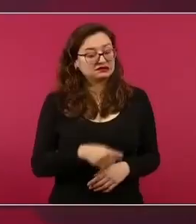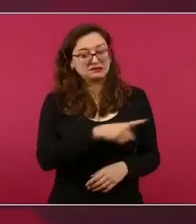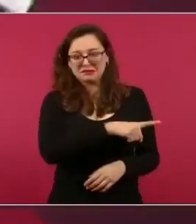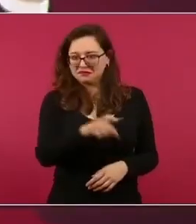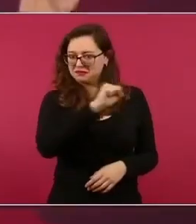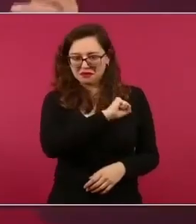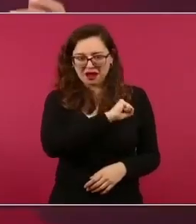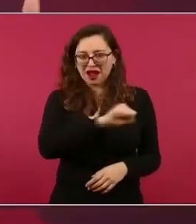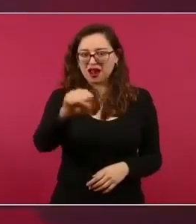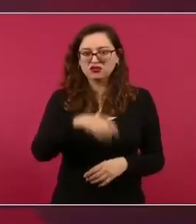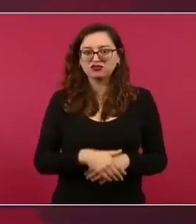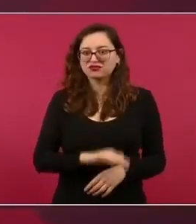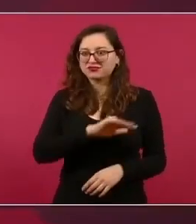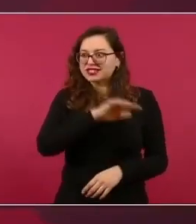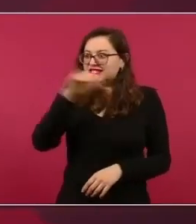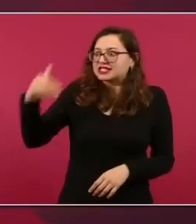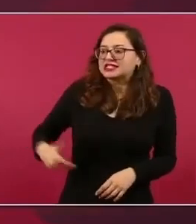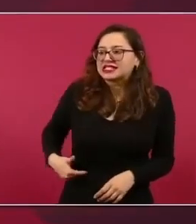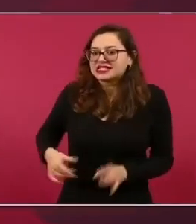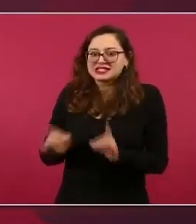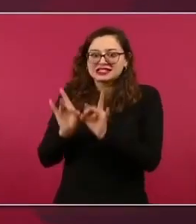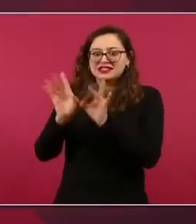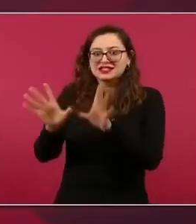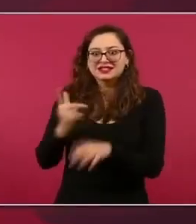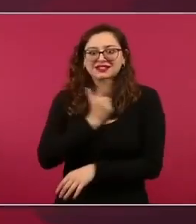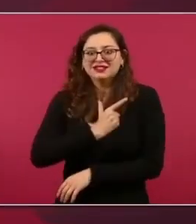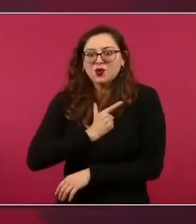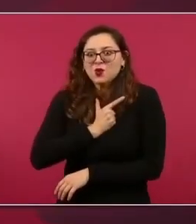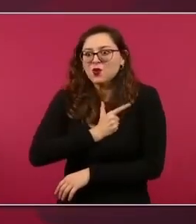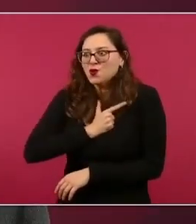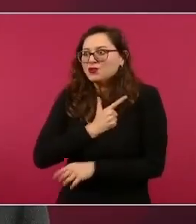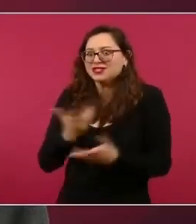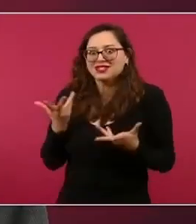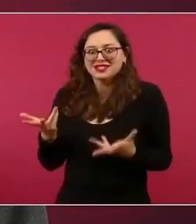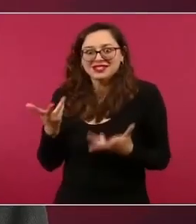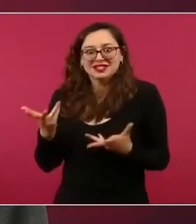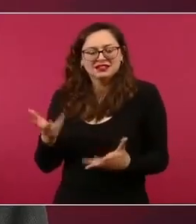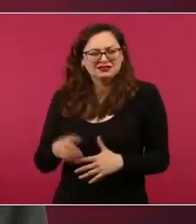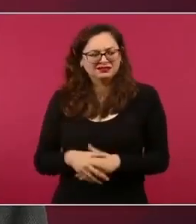y le desean mal al prójimo,